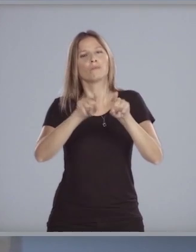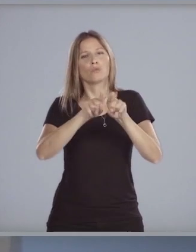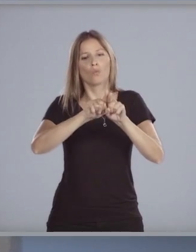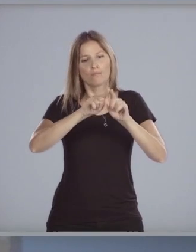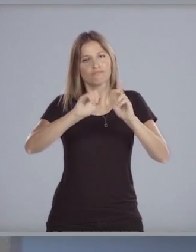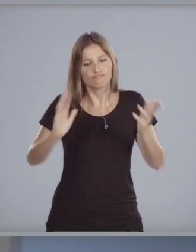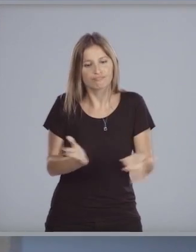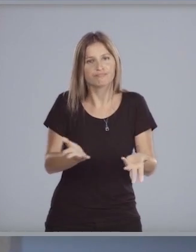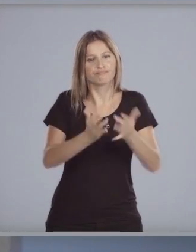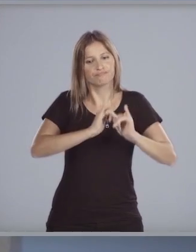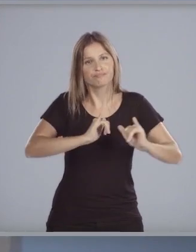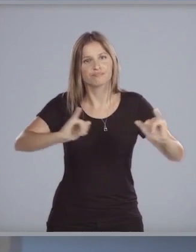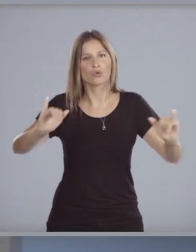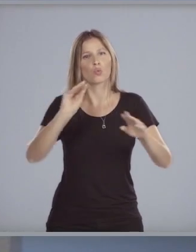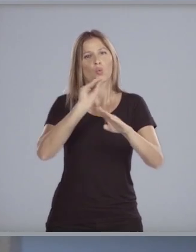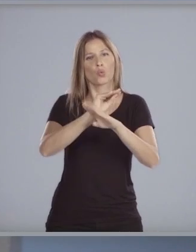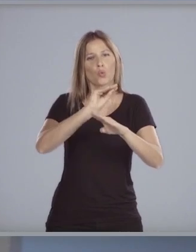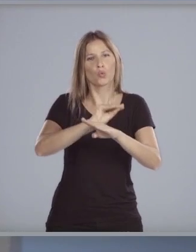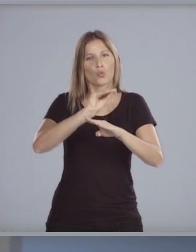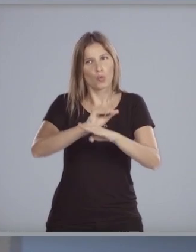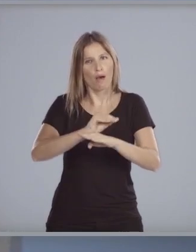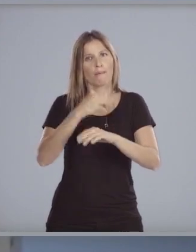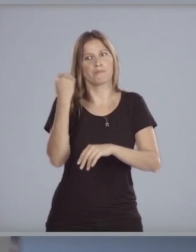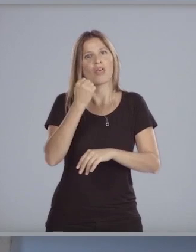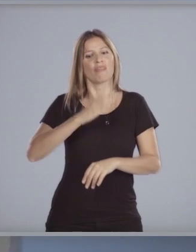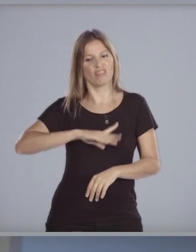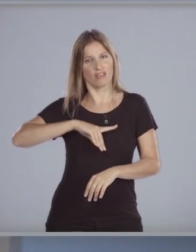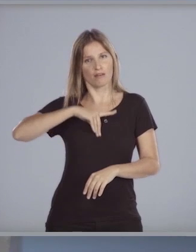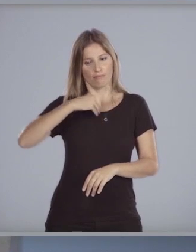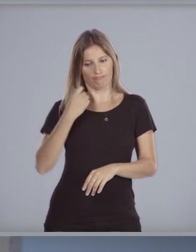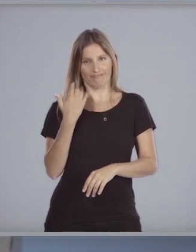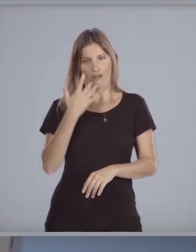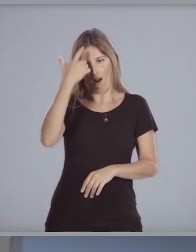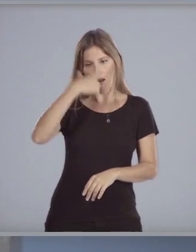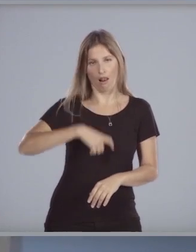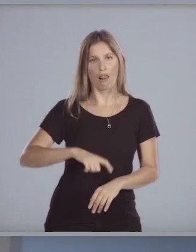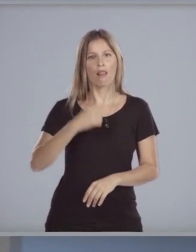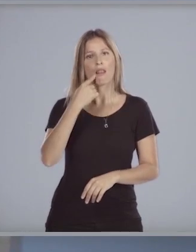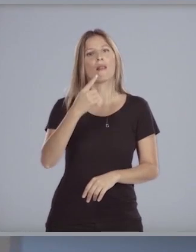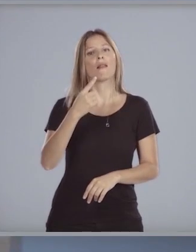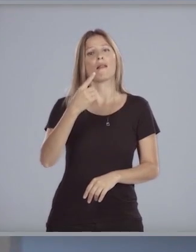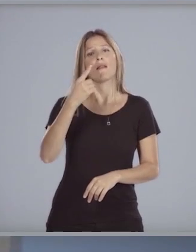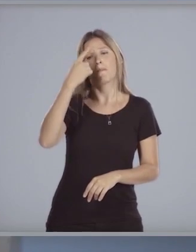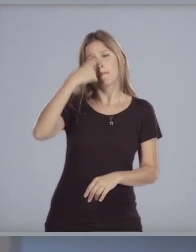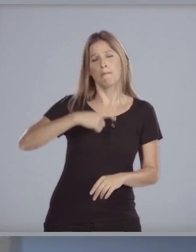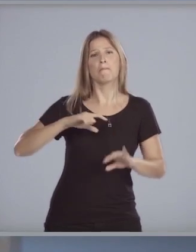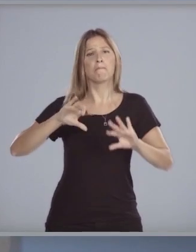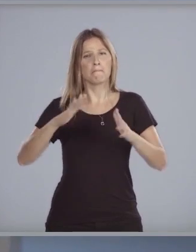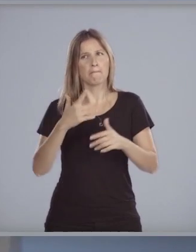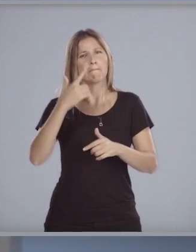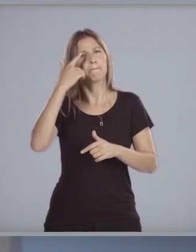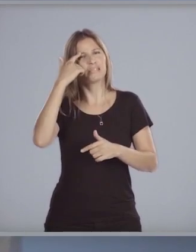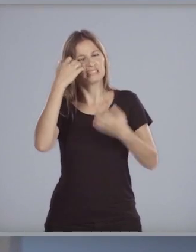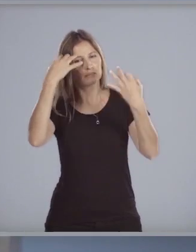la cultura basada en la dignidad de la persona humana considerada en su dimensión